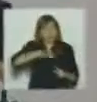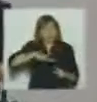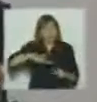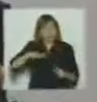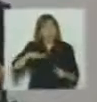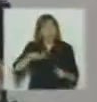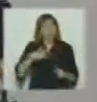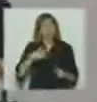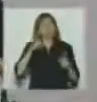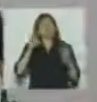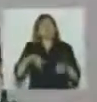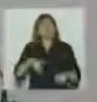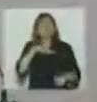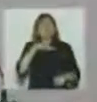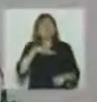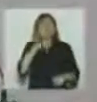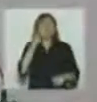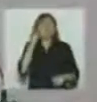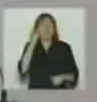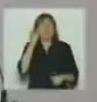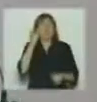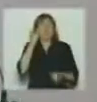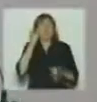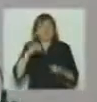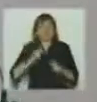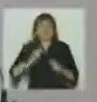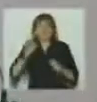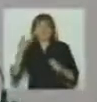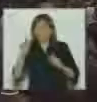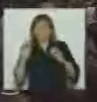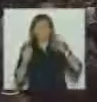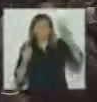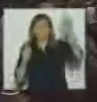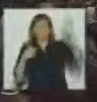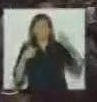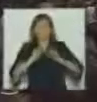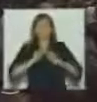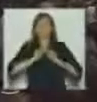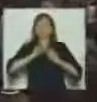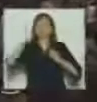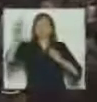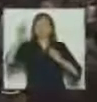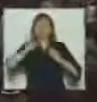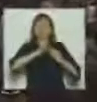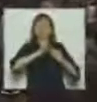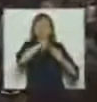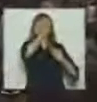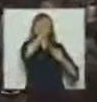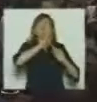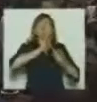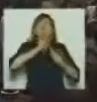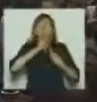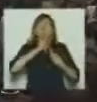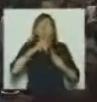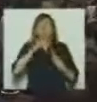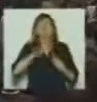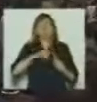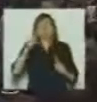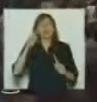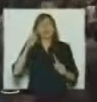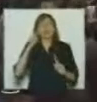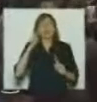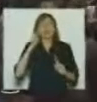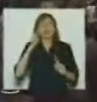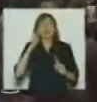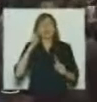y en Jujuy, estamos llegando a la torre número 19 sobre la 120 que tenemos